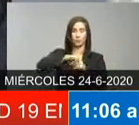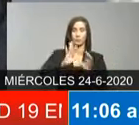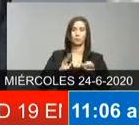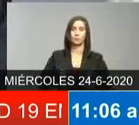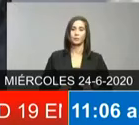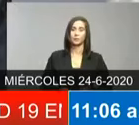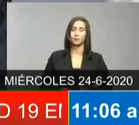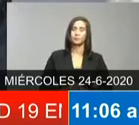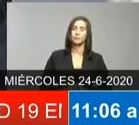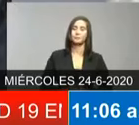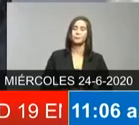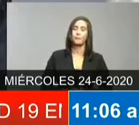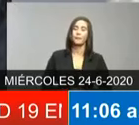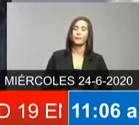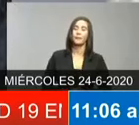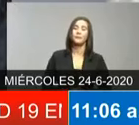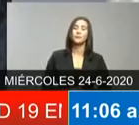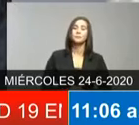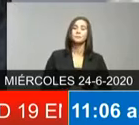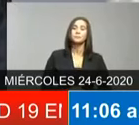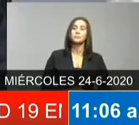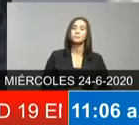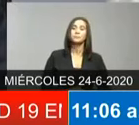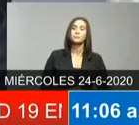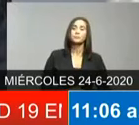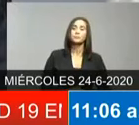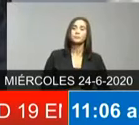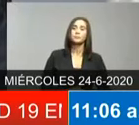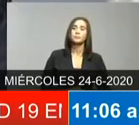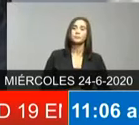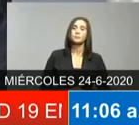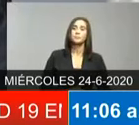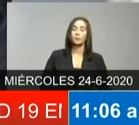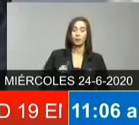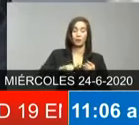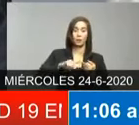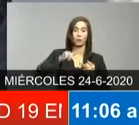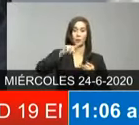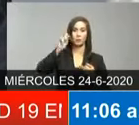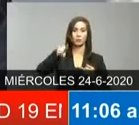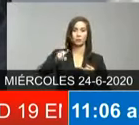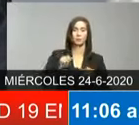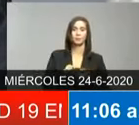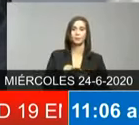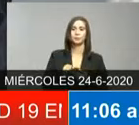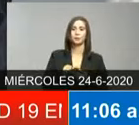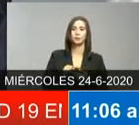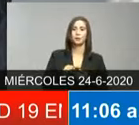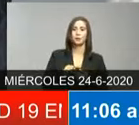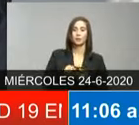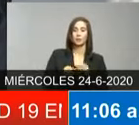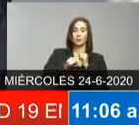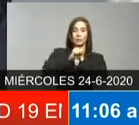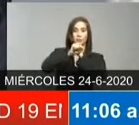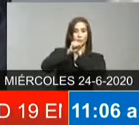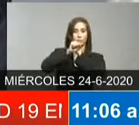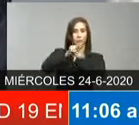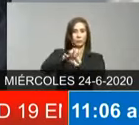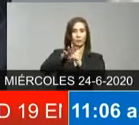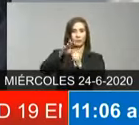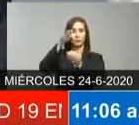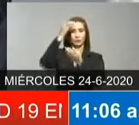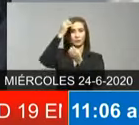electoral por otra parte las ruedas de prensa son sistemas de información que continuarán